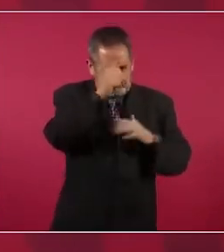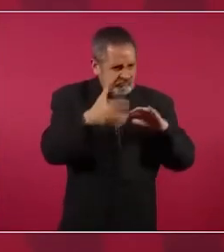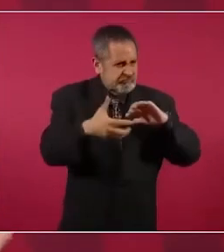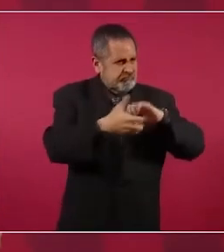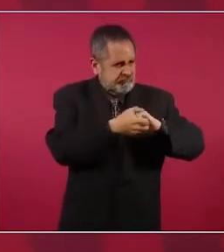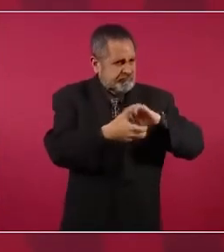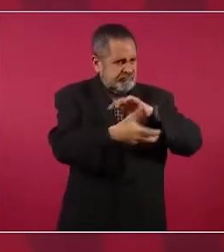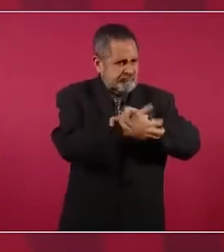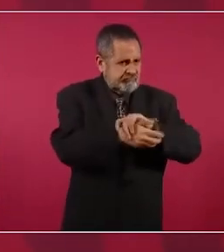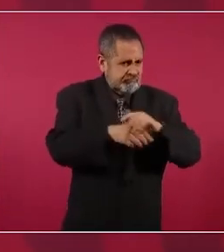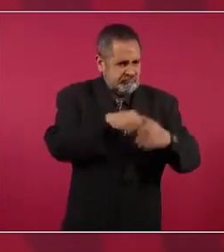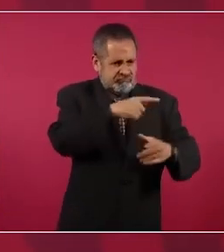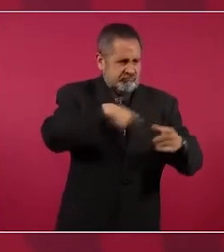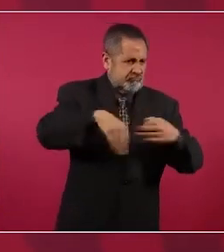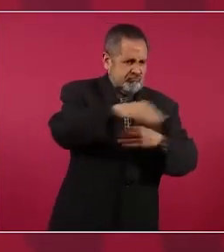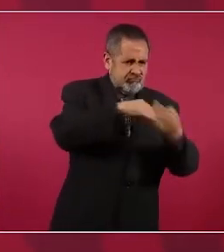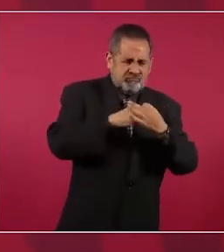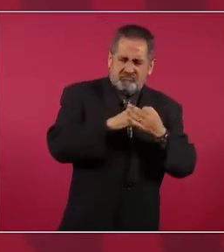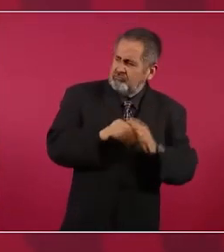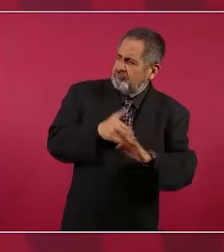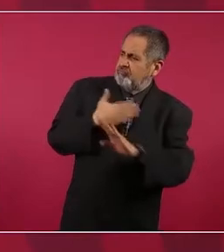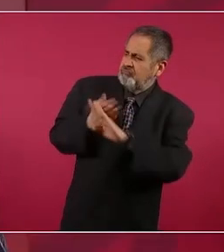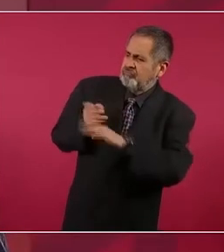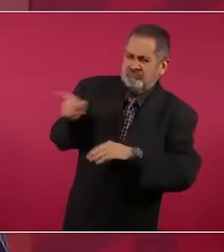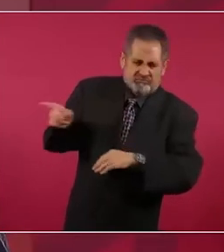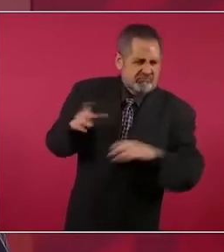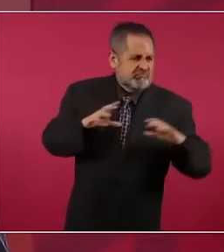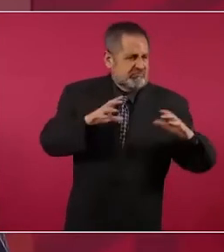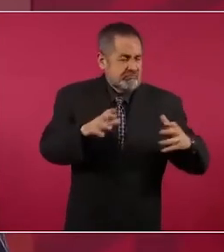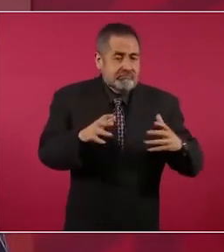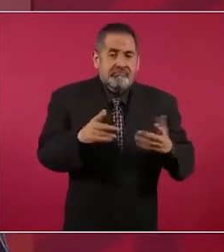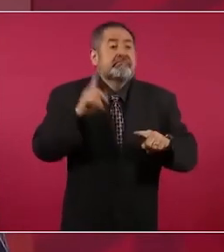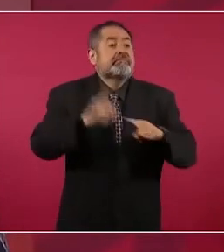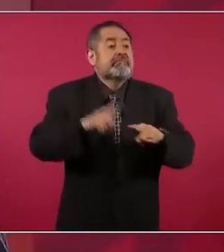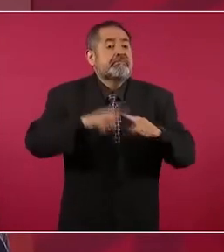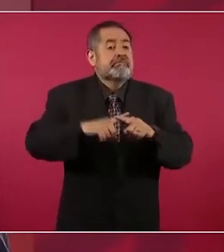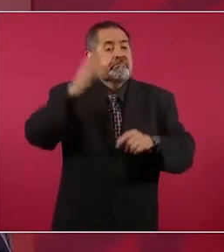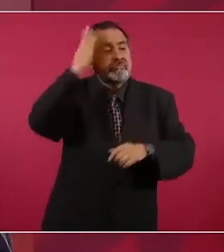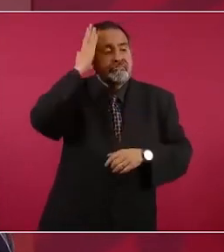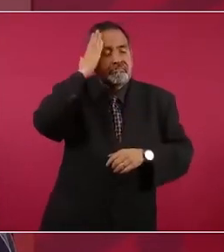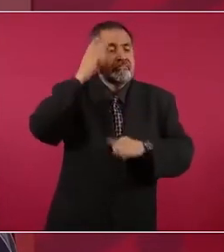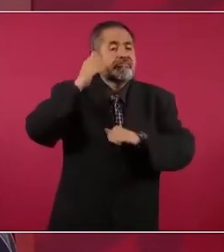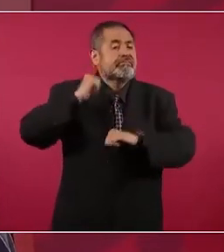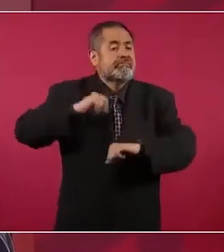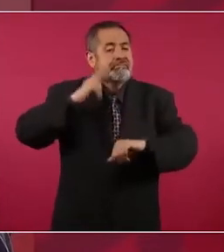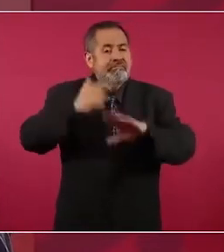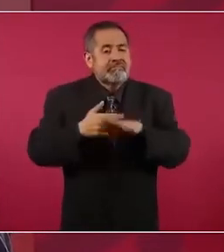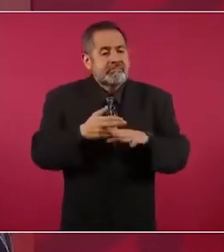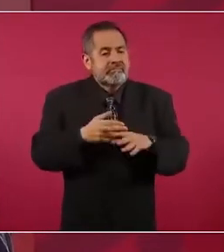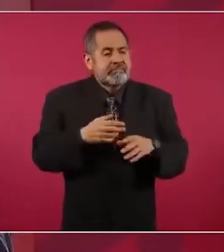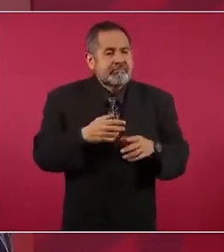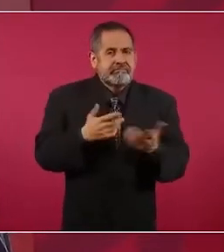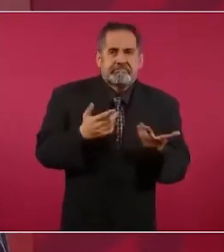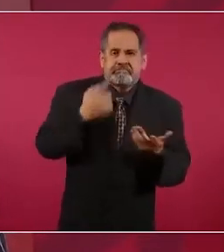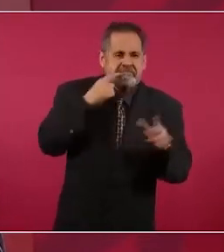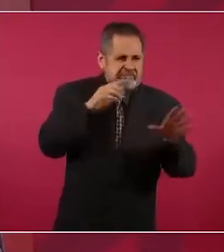para irnos convenciendo de que la mejor o el mejor